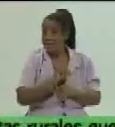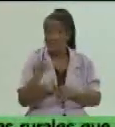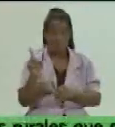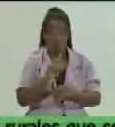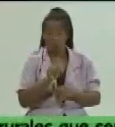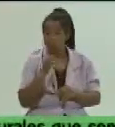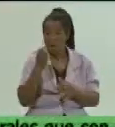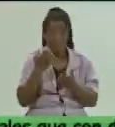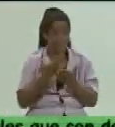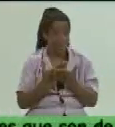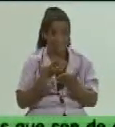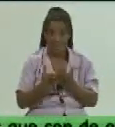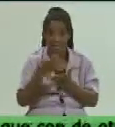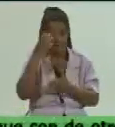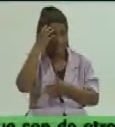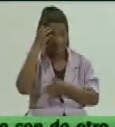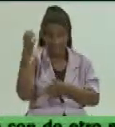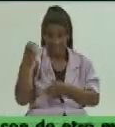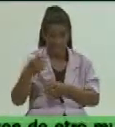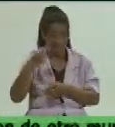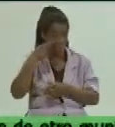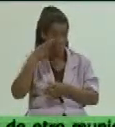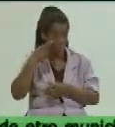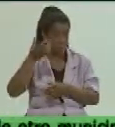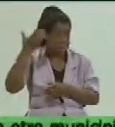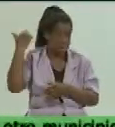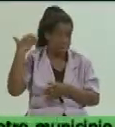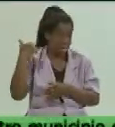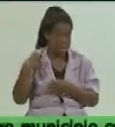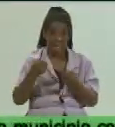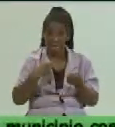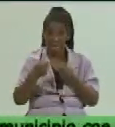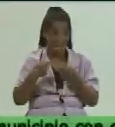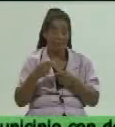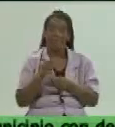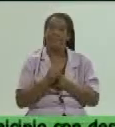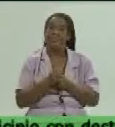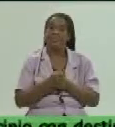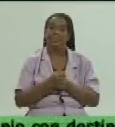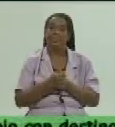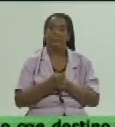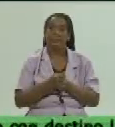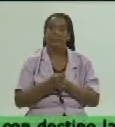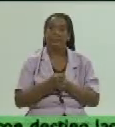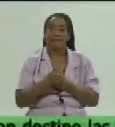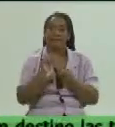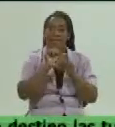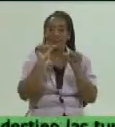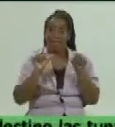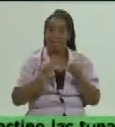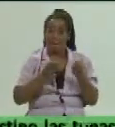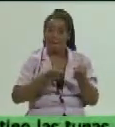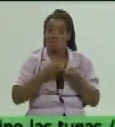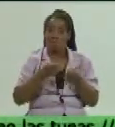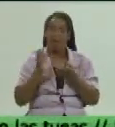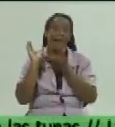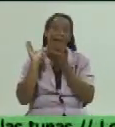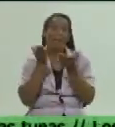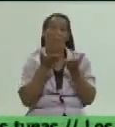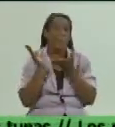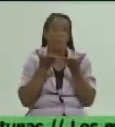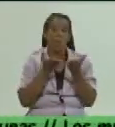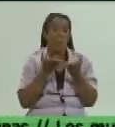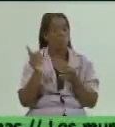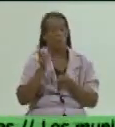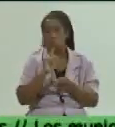estatales que conocíamos el famoso comercializador por excelencia del sistema de la agricultura copio todo lo